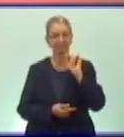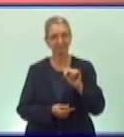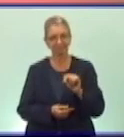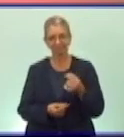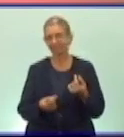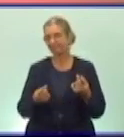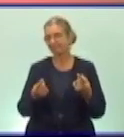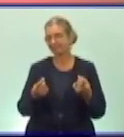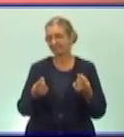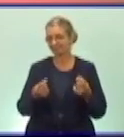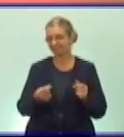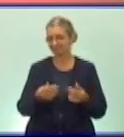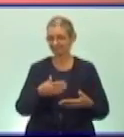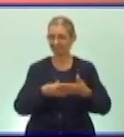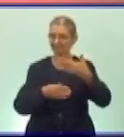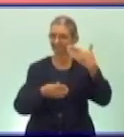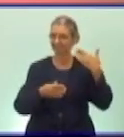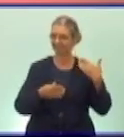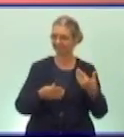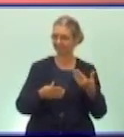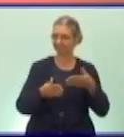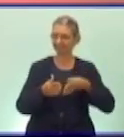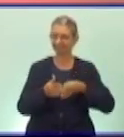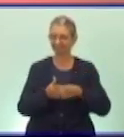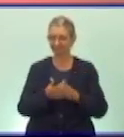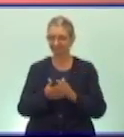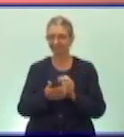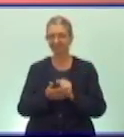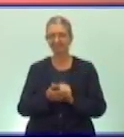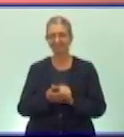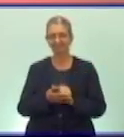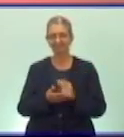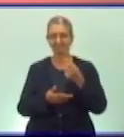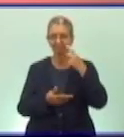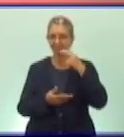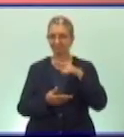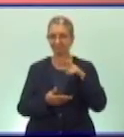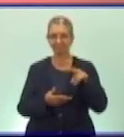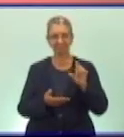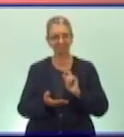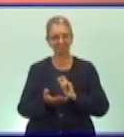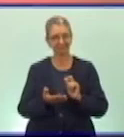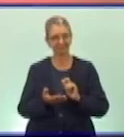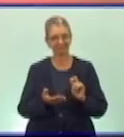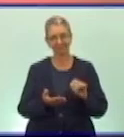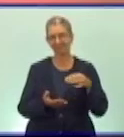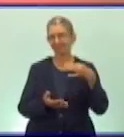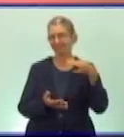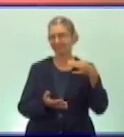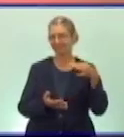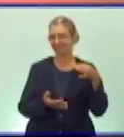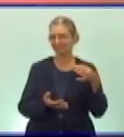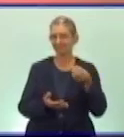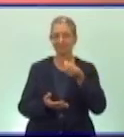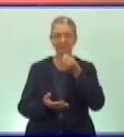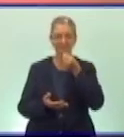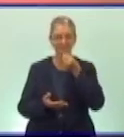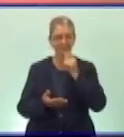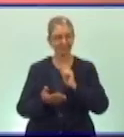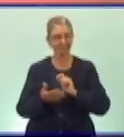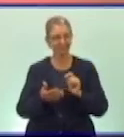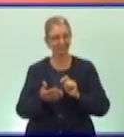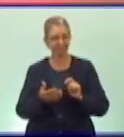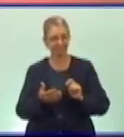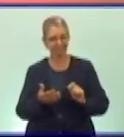es necesario que antes de continuar busquen papel y lápiz para que puedan ir copiando